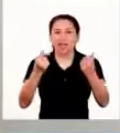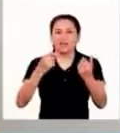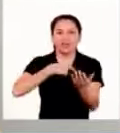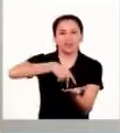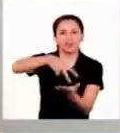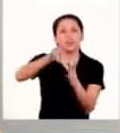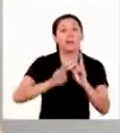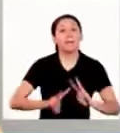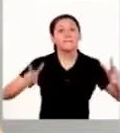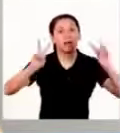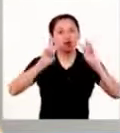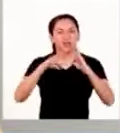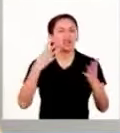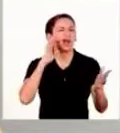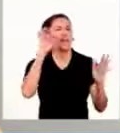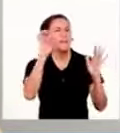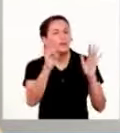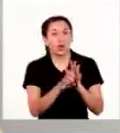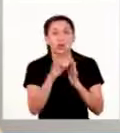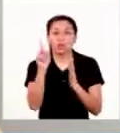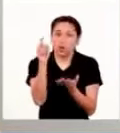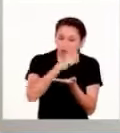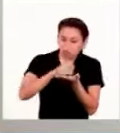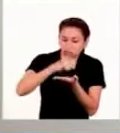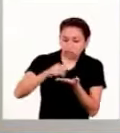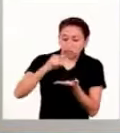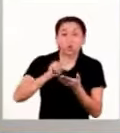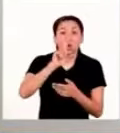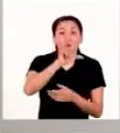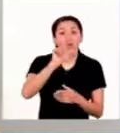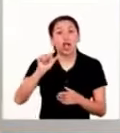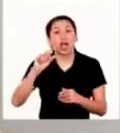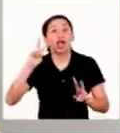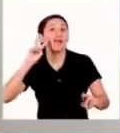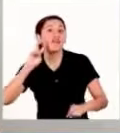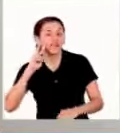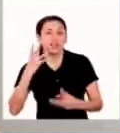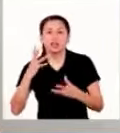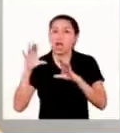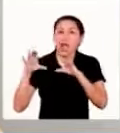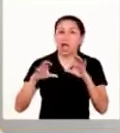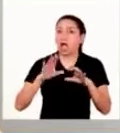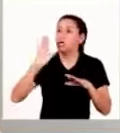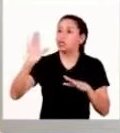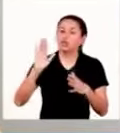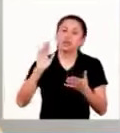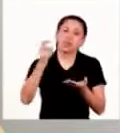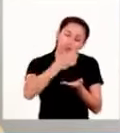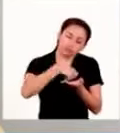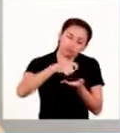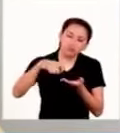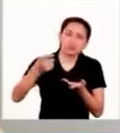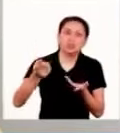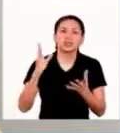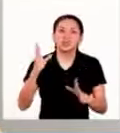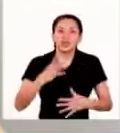valorados por ejemplo diseñar una agenda de lunes a viernes para establecer aquellos hobbies